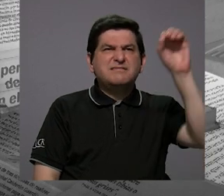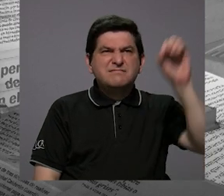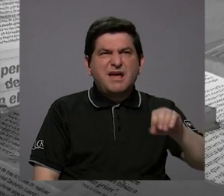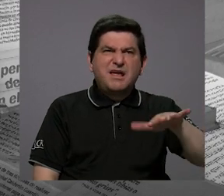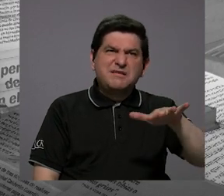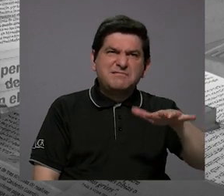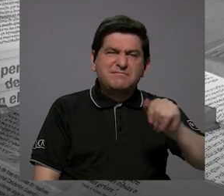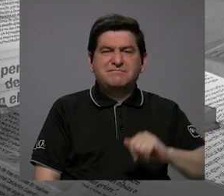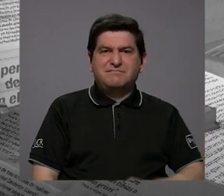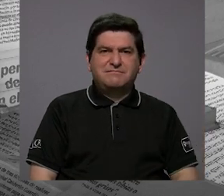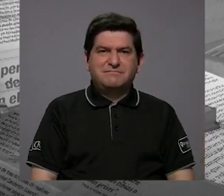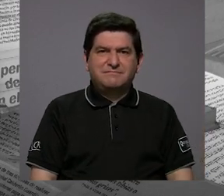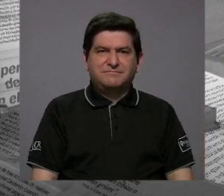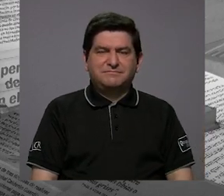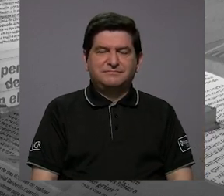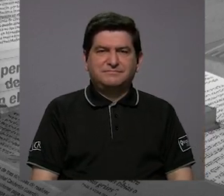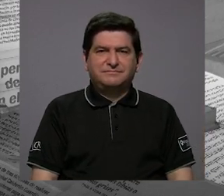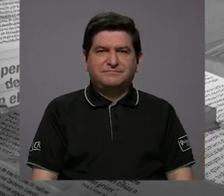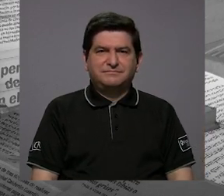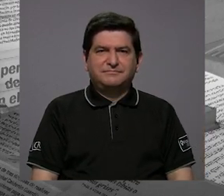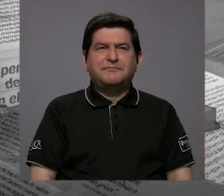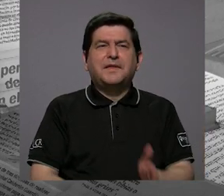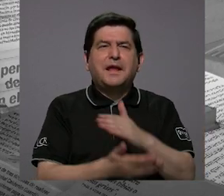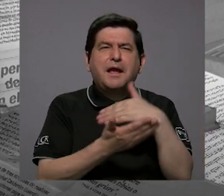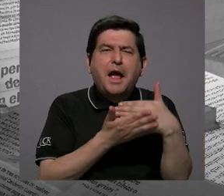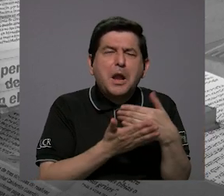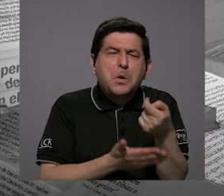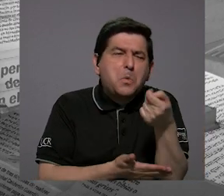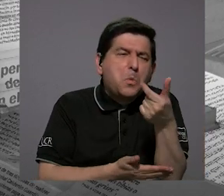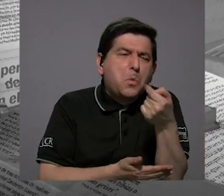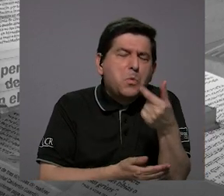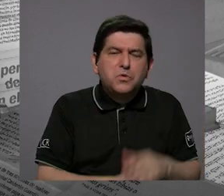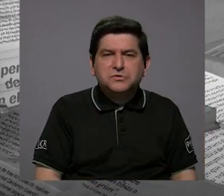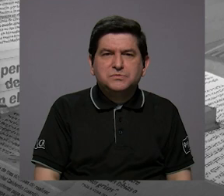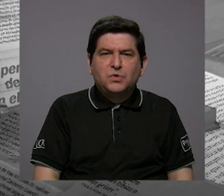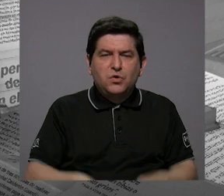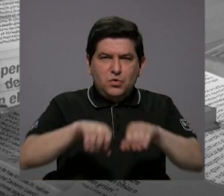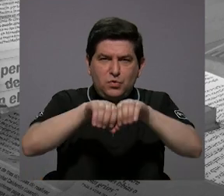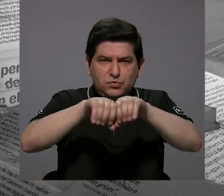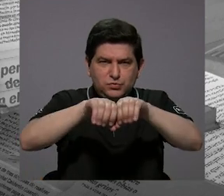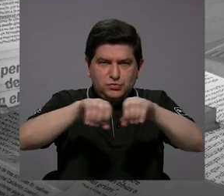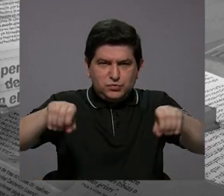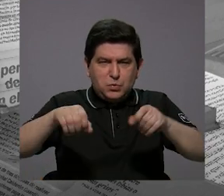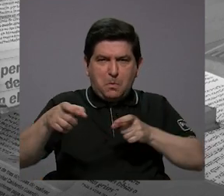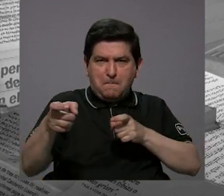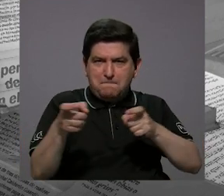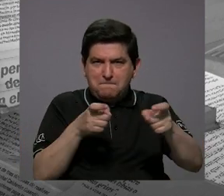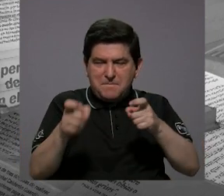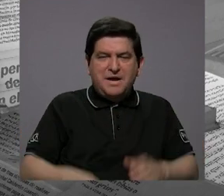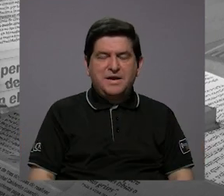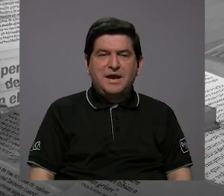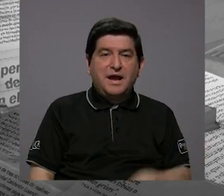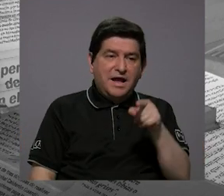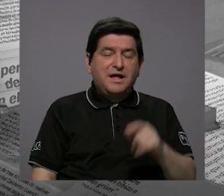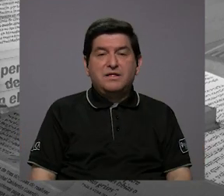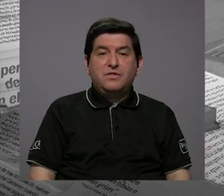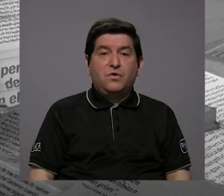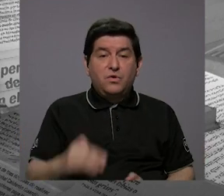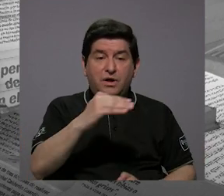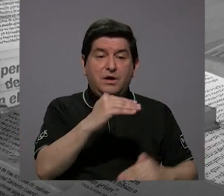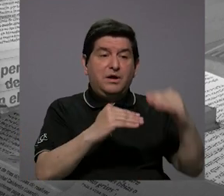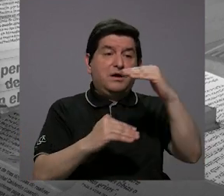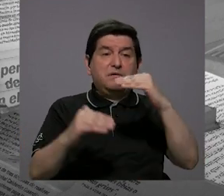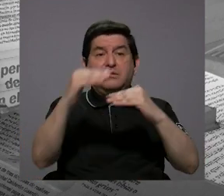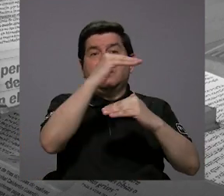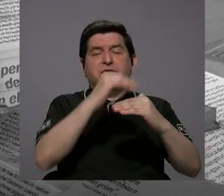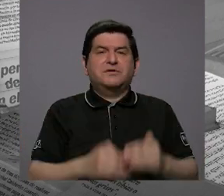30% son asadas, hay algunos poquitos acueductos manejados ahí en condominios